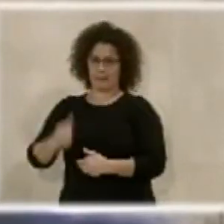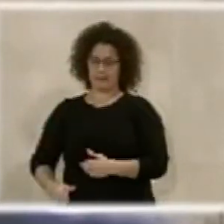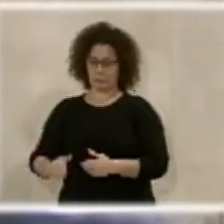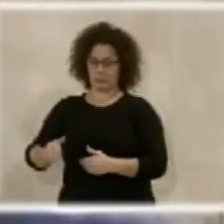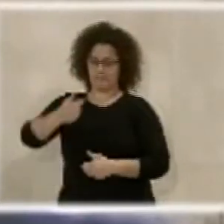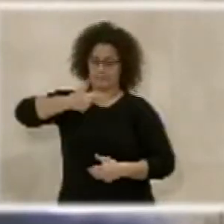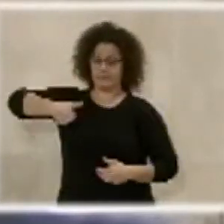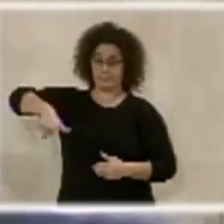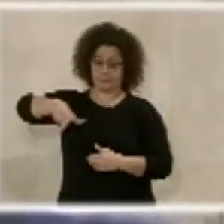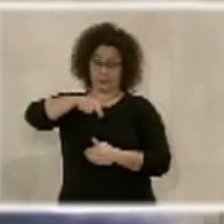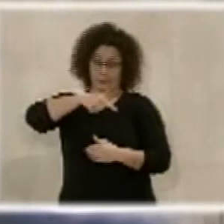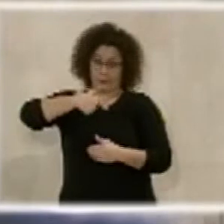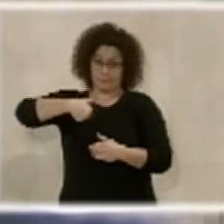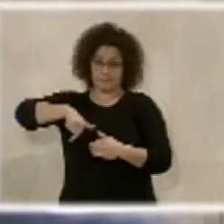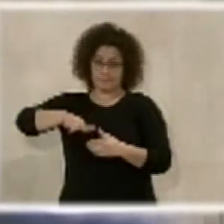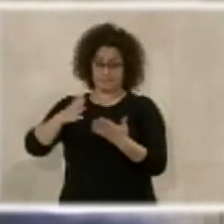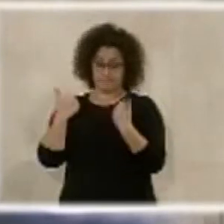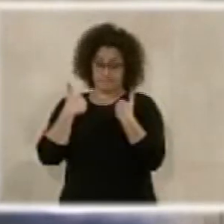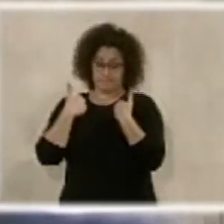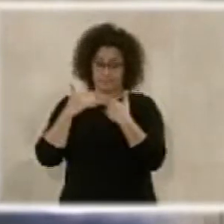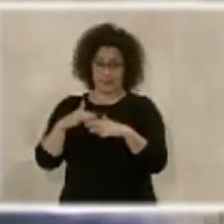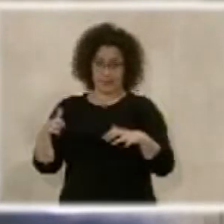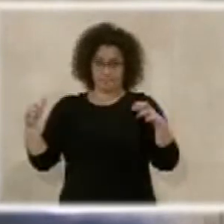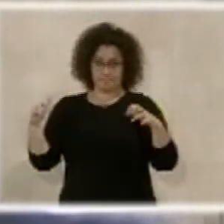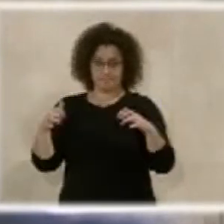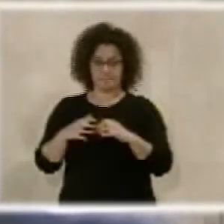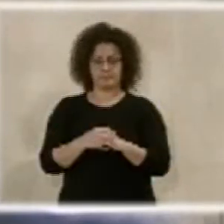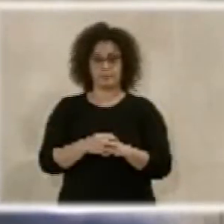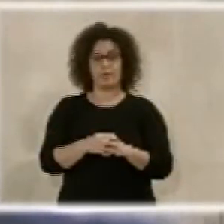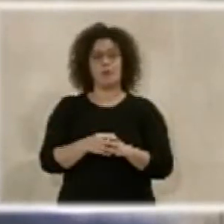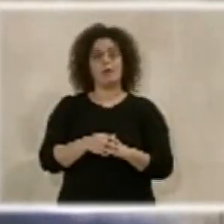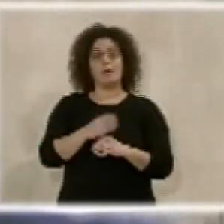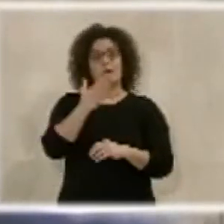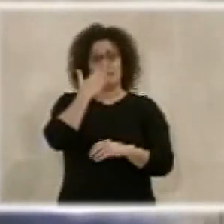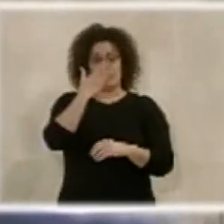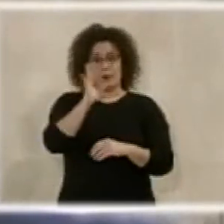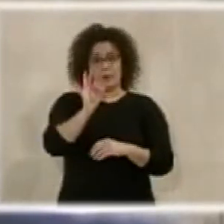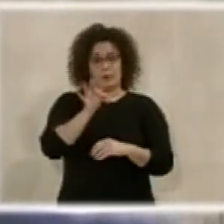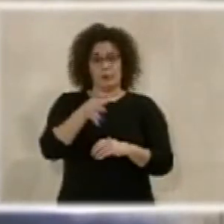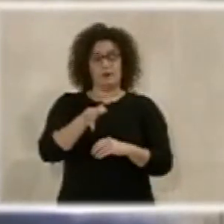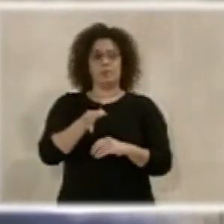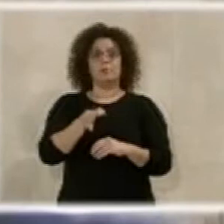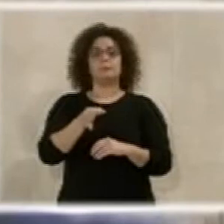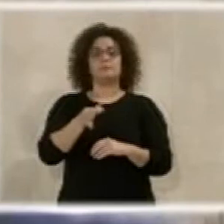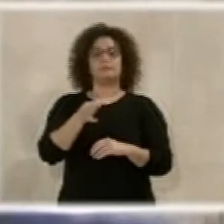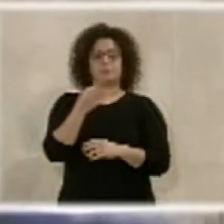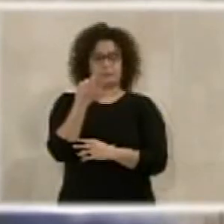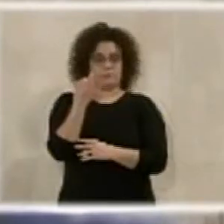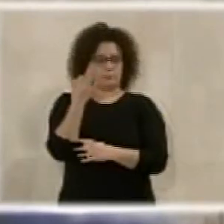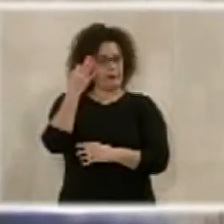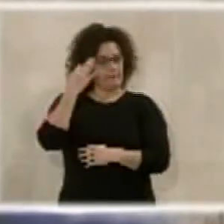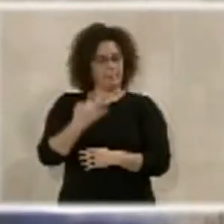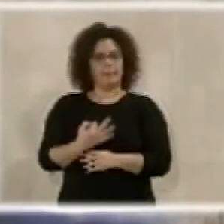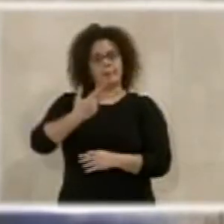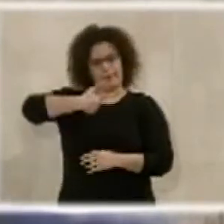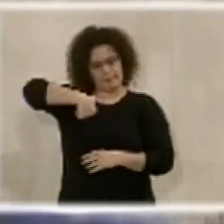formamos parte de este pleno. Es cierto que debemos de una vez